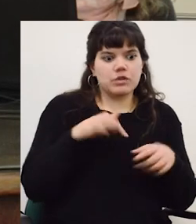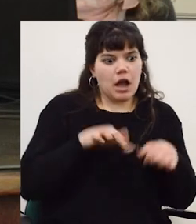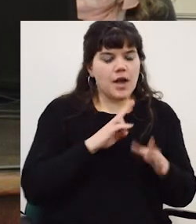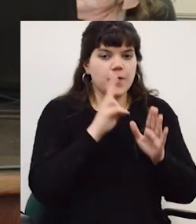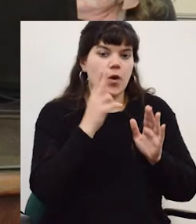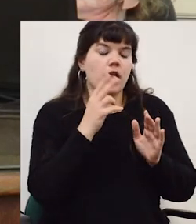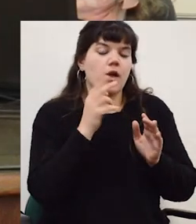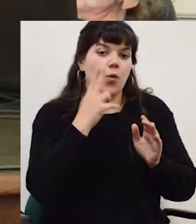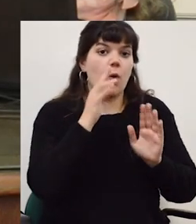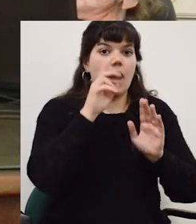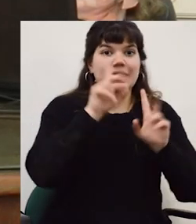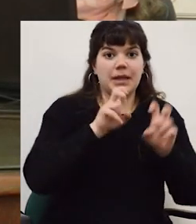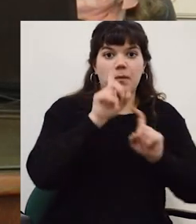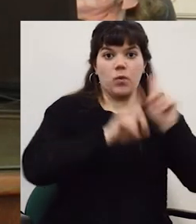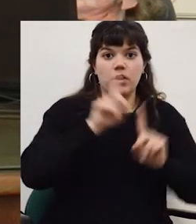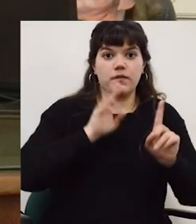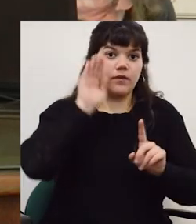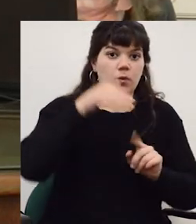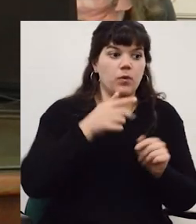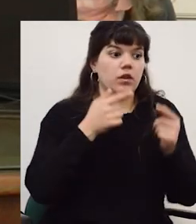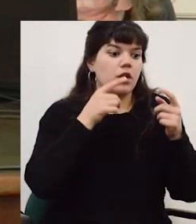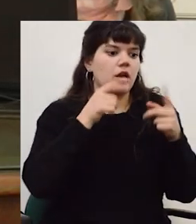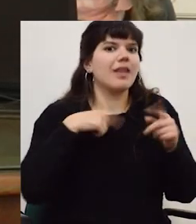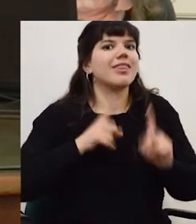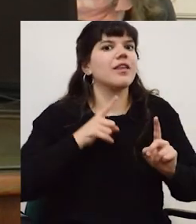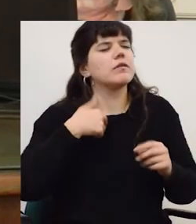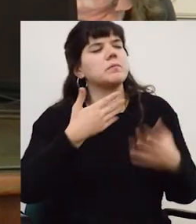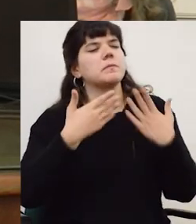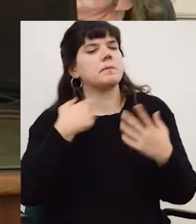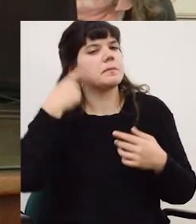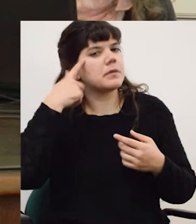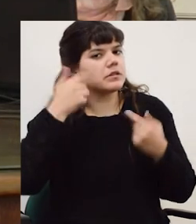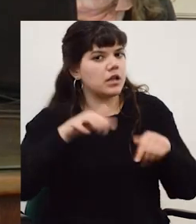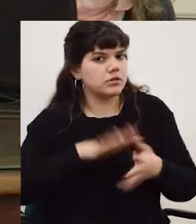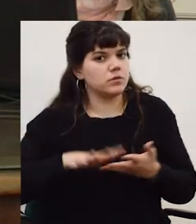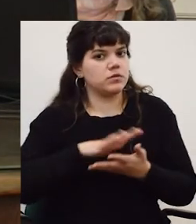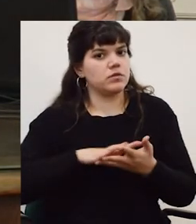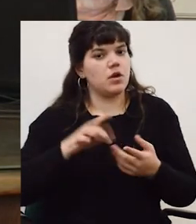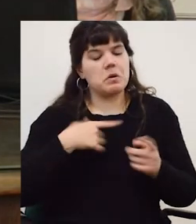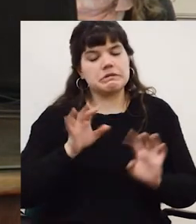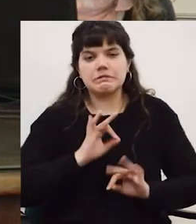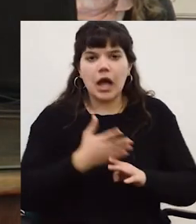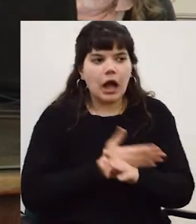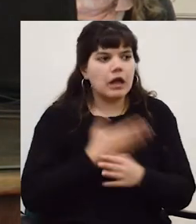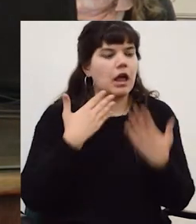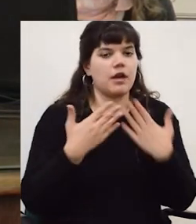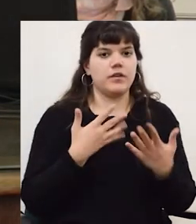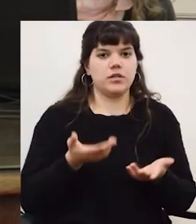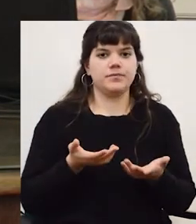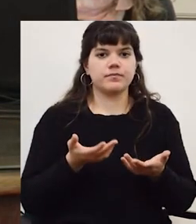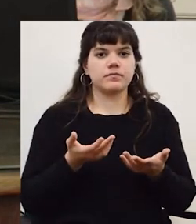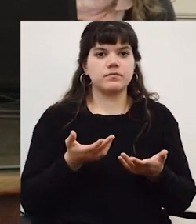aplicó pero nosotros a nivel universidad y en cada uno de los servicios universitarios nos debemos una discusión